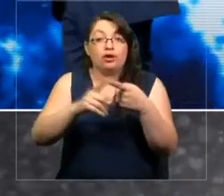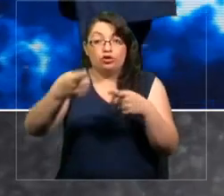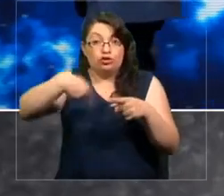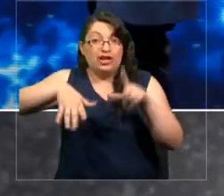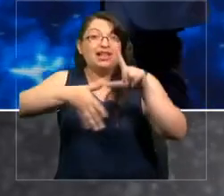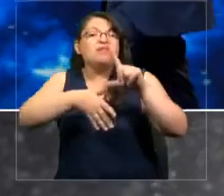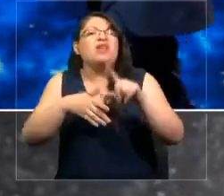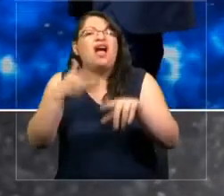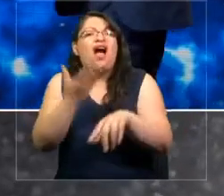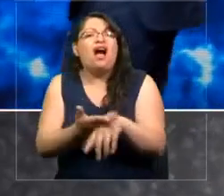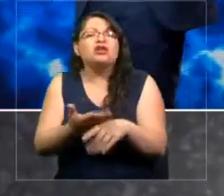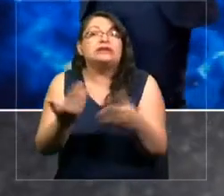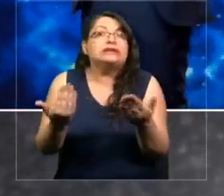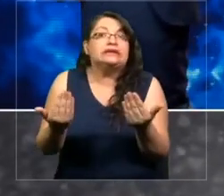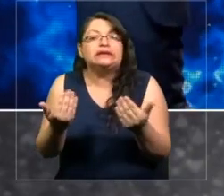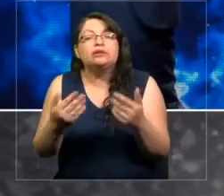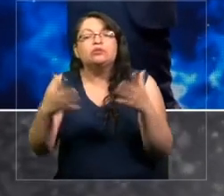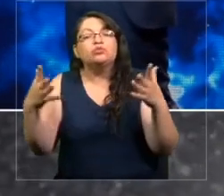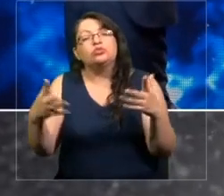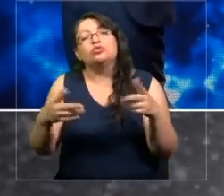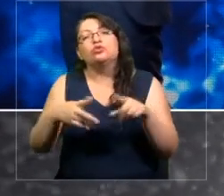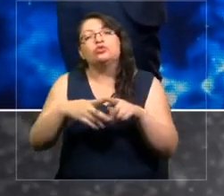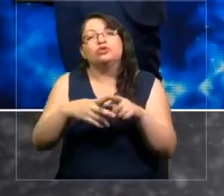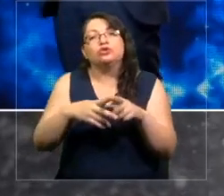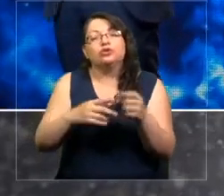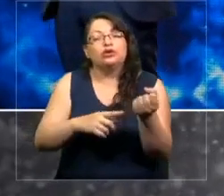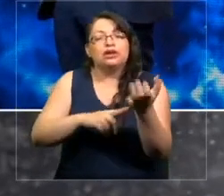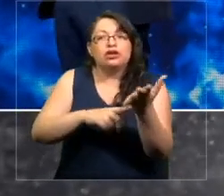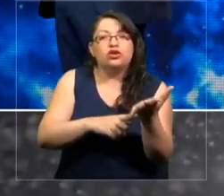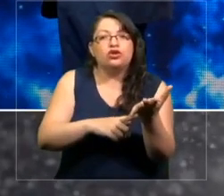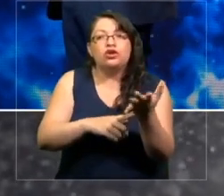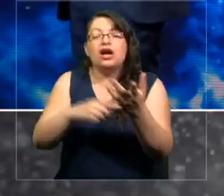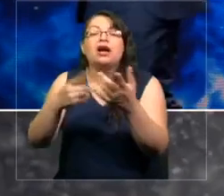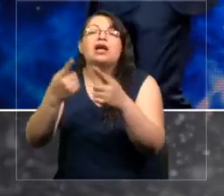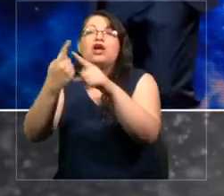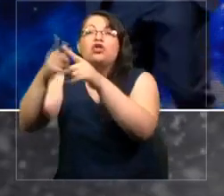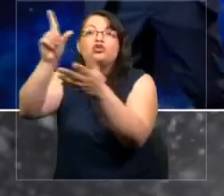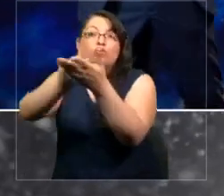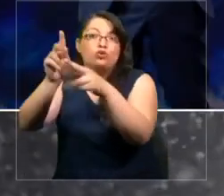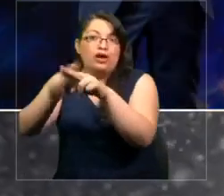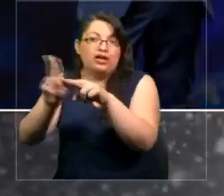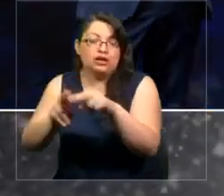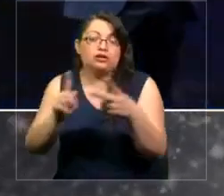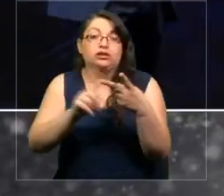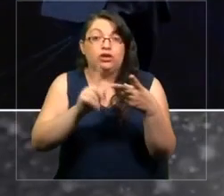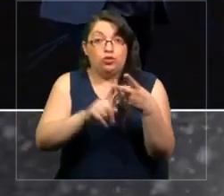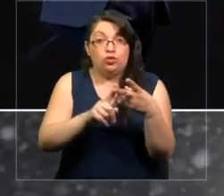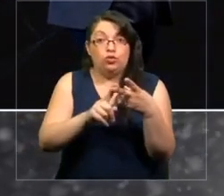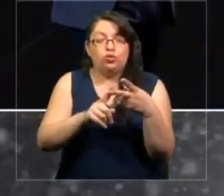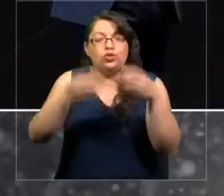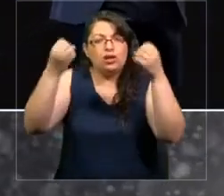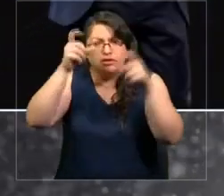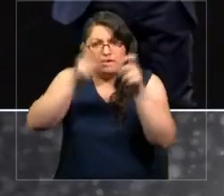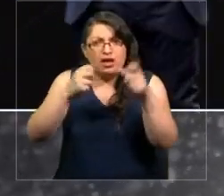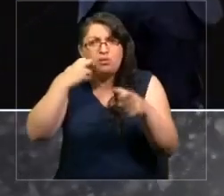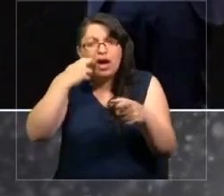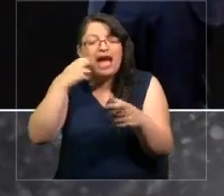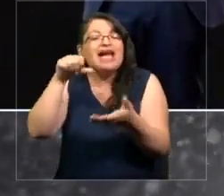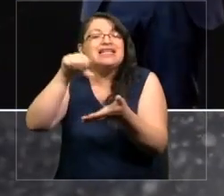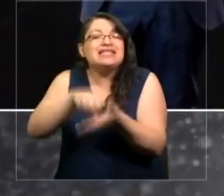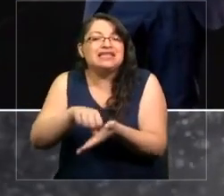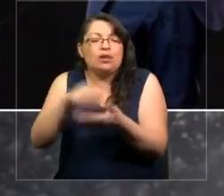una dependencia tecnológica estructural frente a las tecnologías desarrolladas en otros lugares. En segundo lugar, el aprendizaje humano es central.